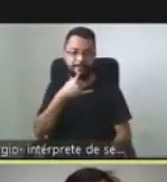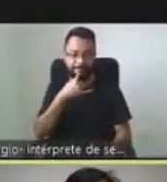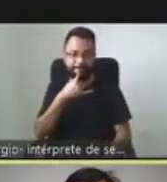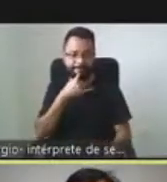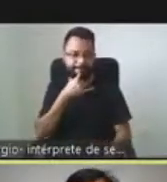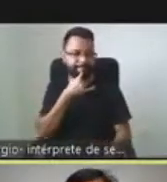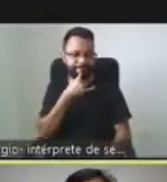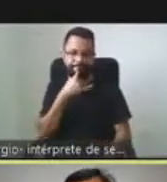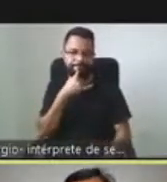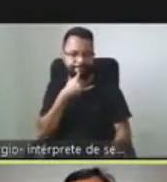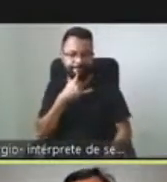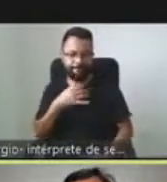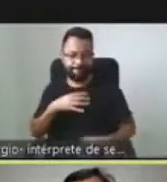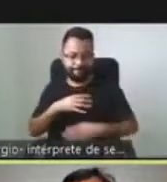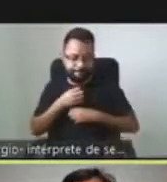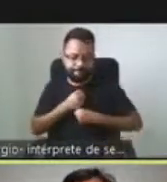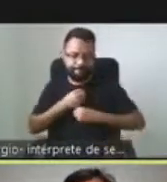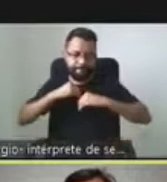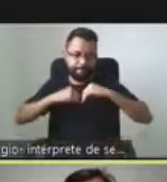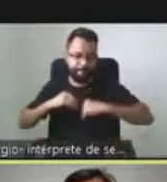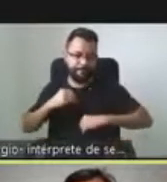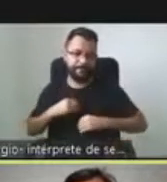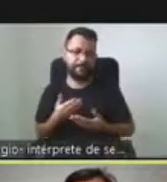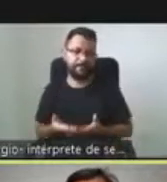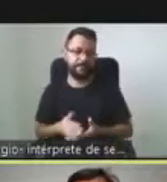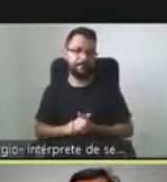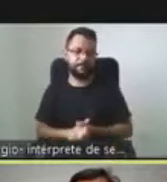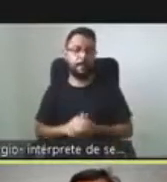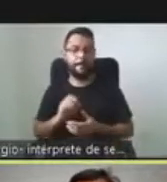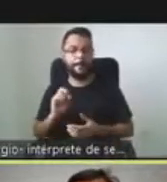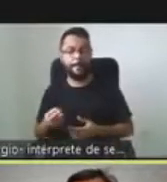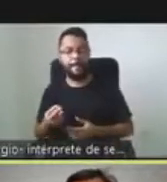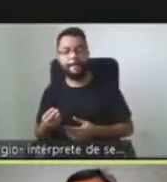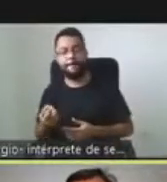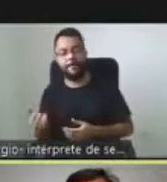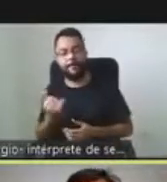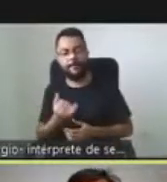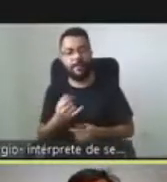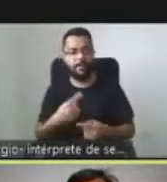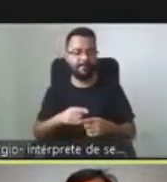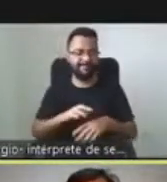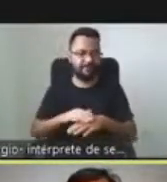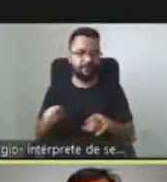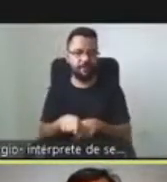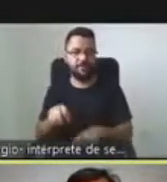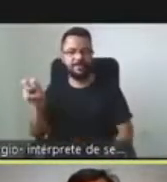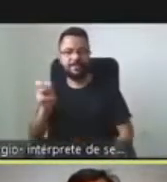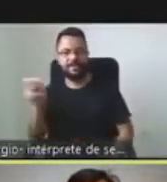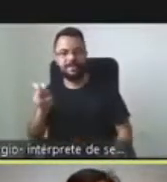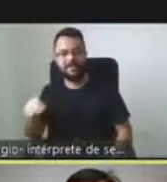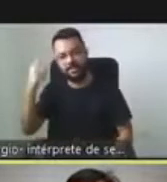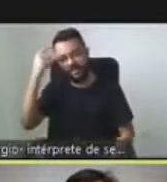deprimido. Un 55 por ciento refirió que su enfermedad le limitó en su elección